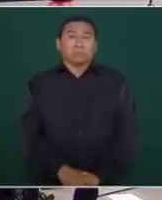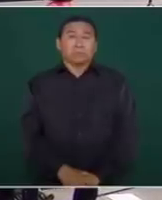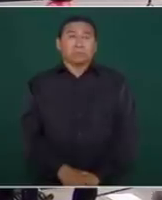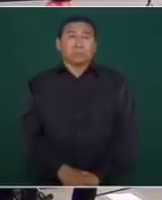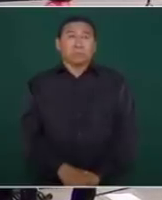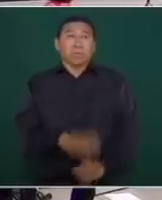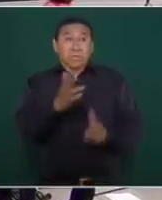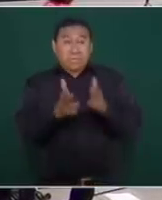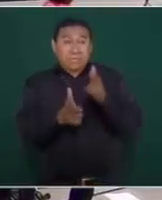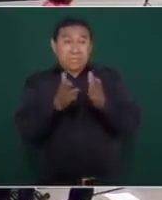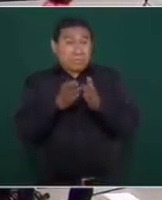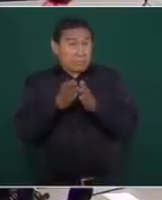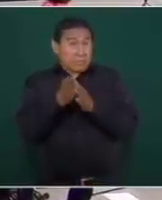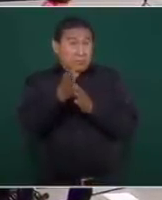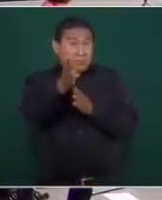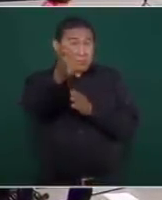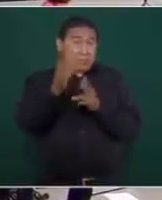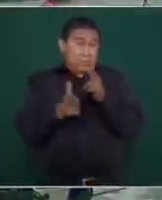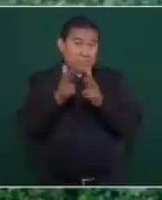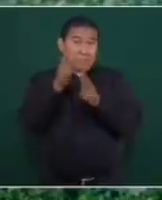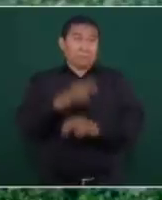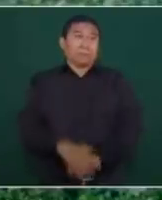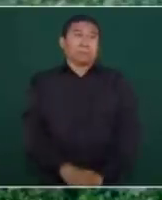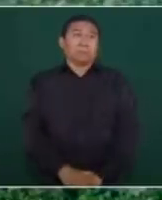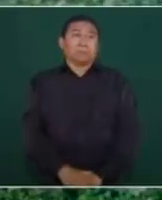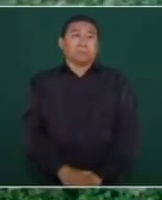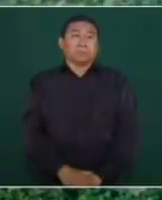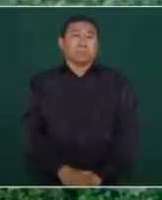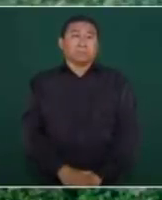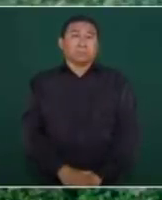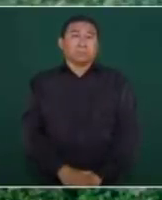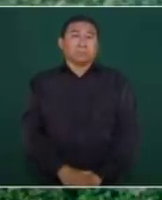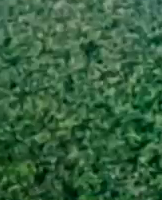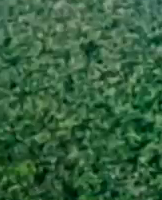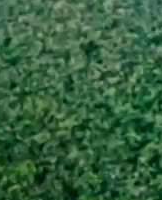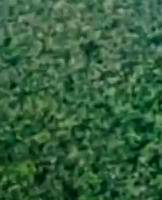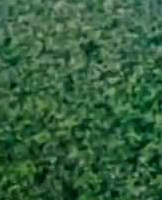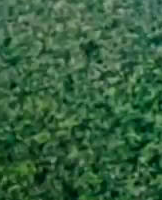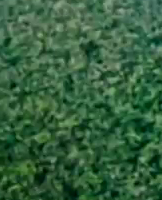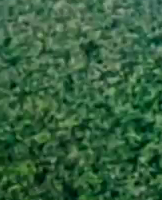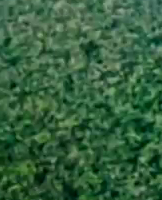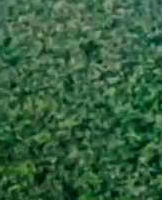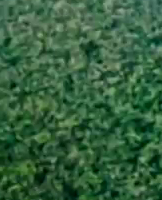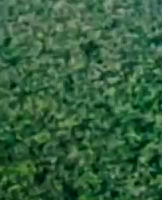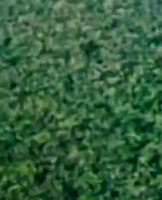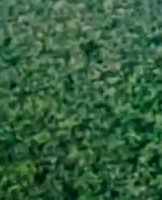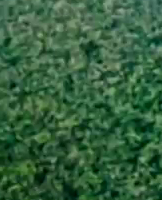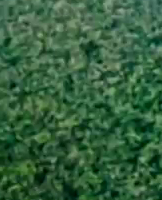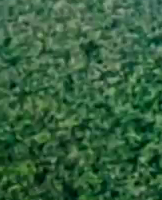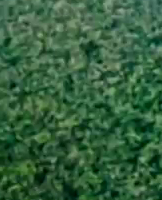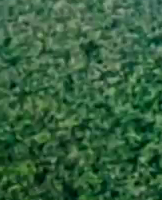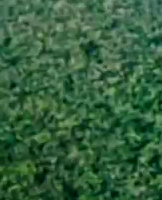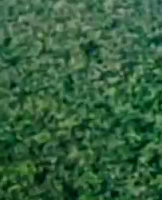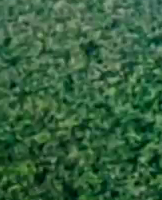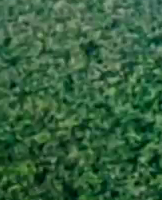este es el tren, el trazo del tren que